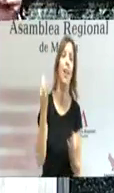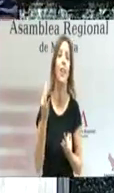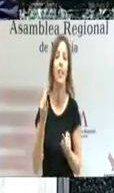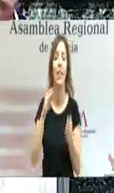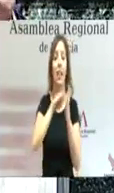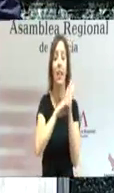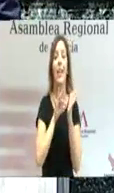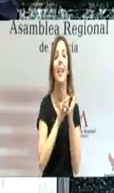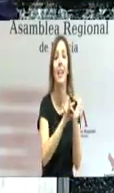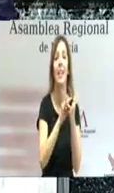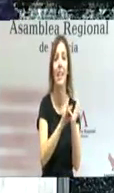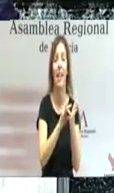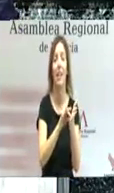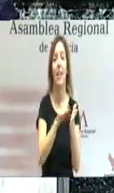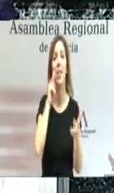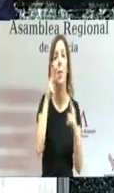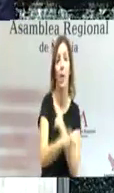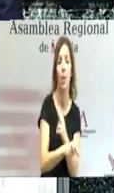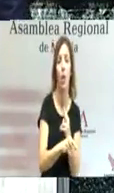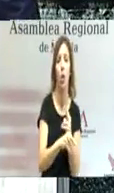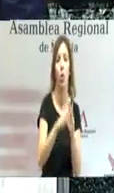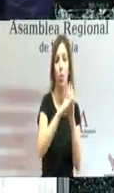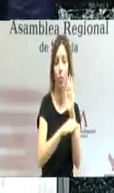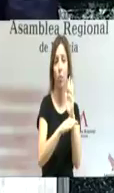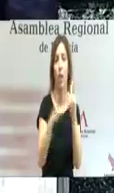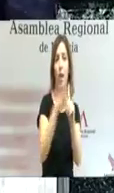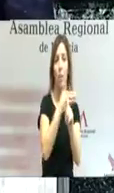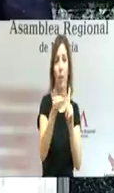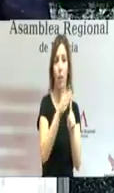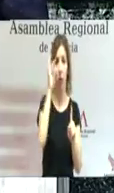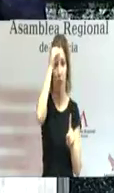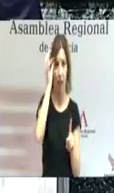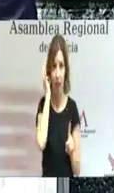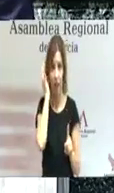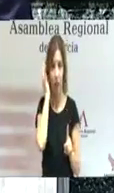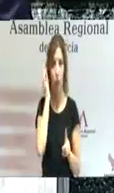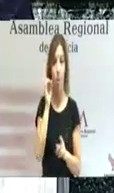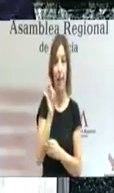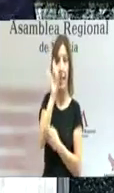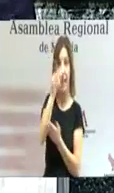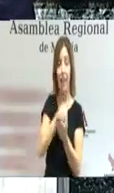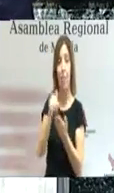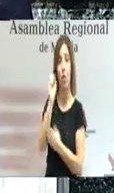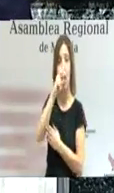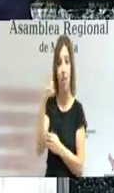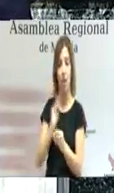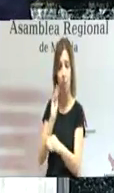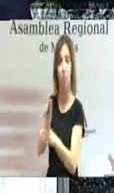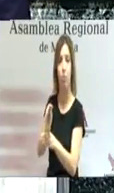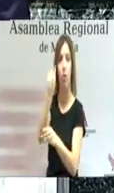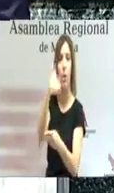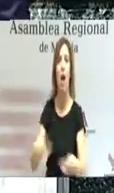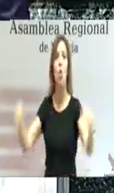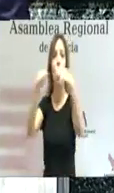actuación y prevención en materia de violencia de género y también destinaremos 15 millones de euros al Plan Estrategio de Igualdad de Oportunidades entre Hombres y